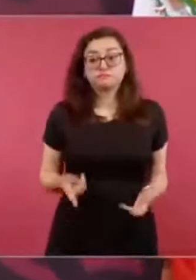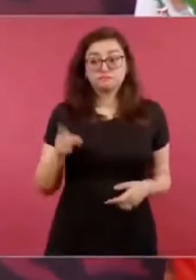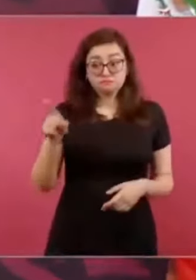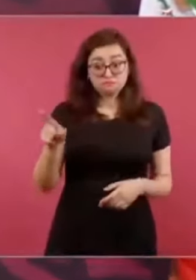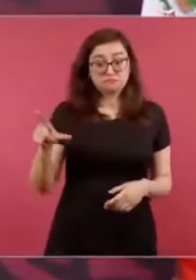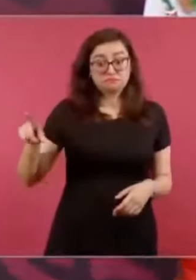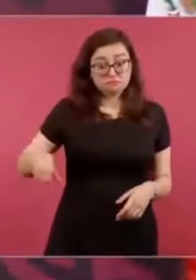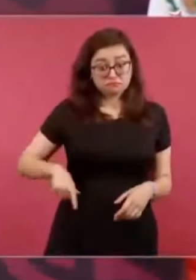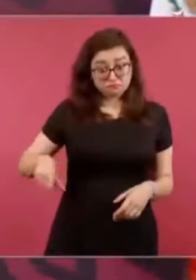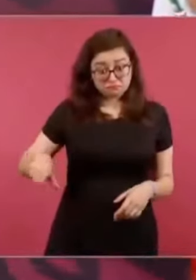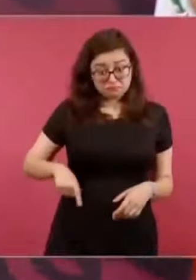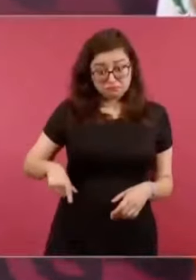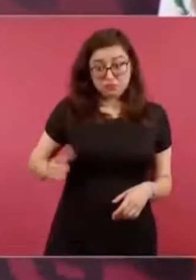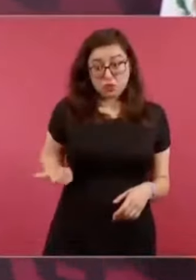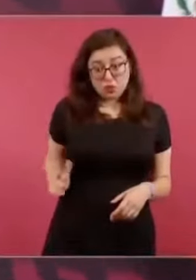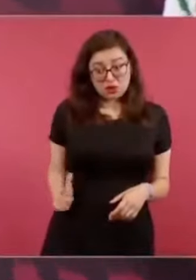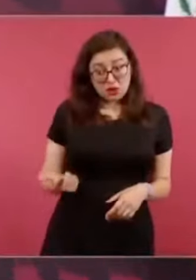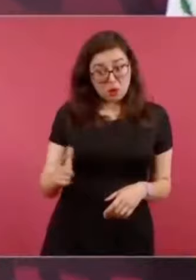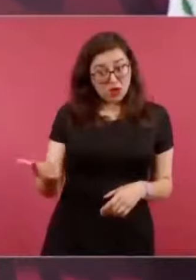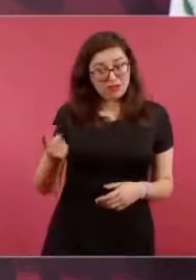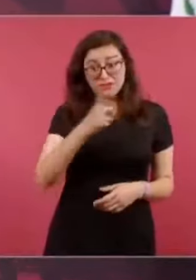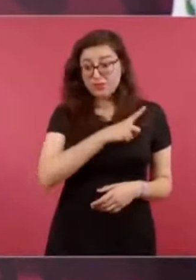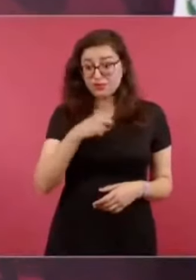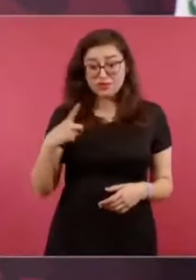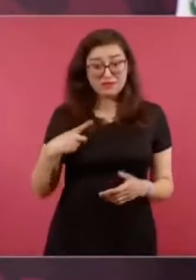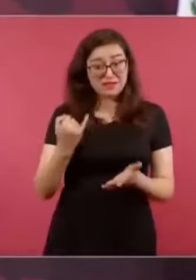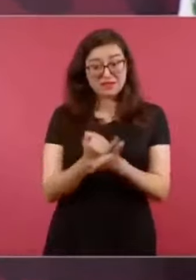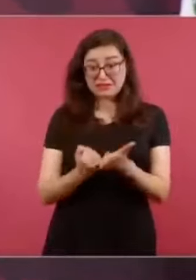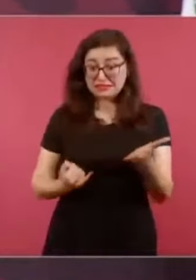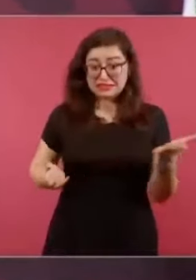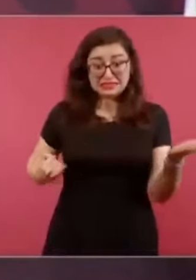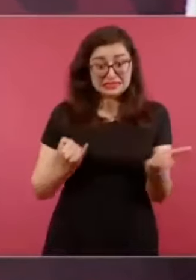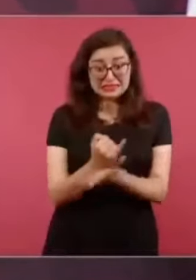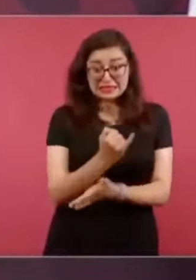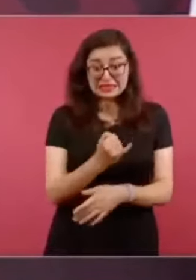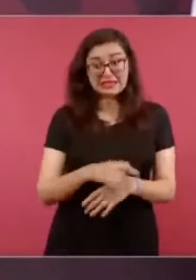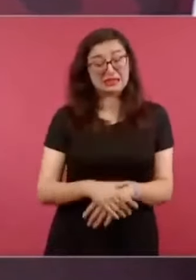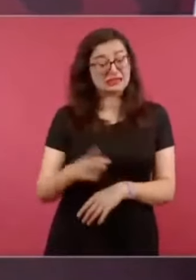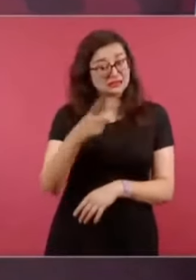para hacer algo.